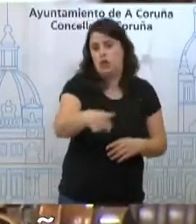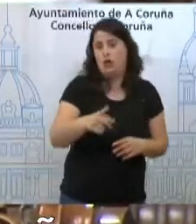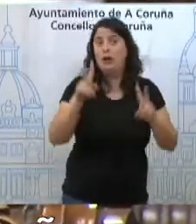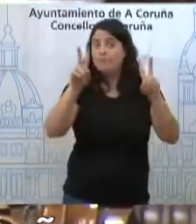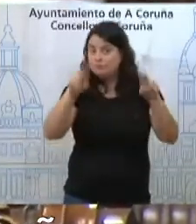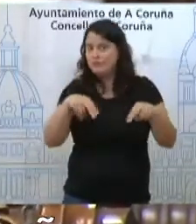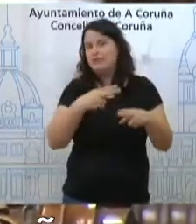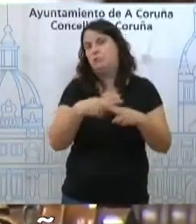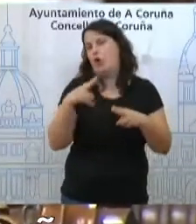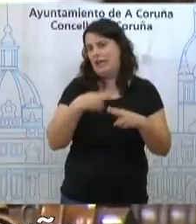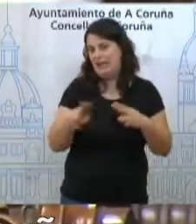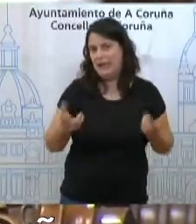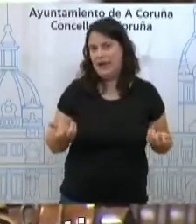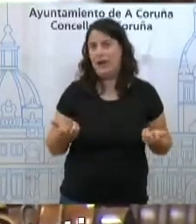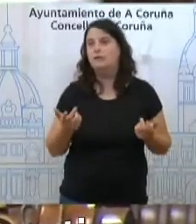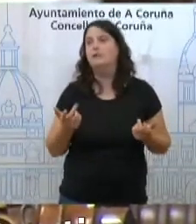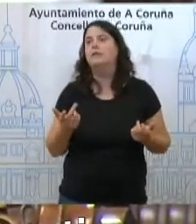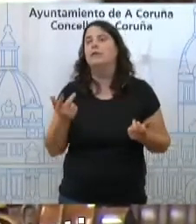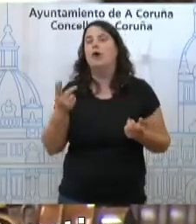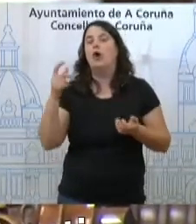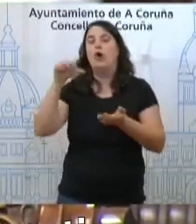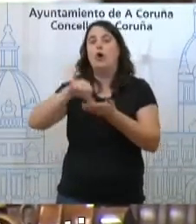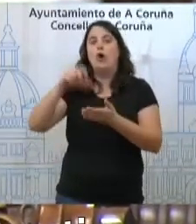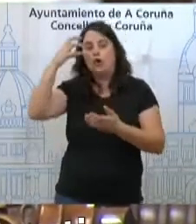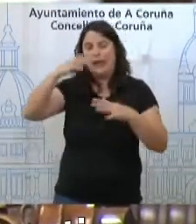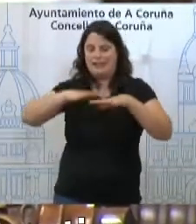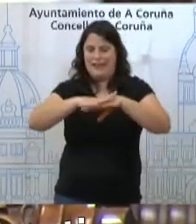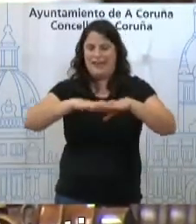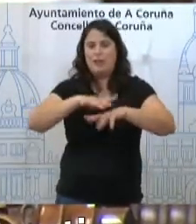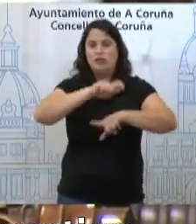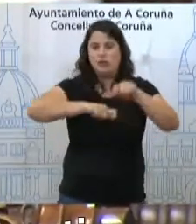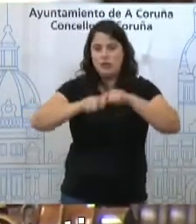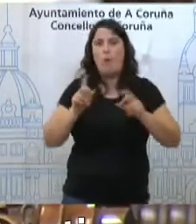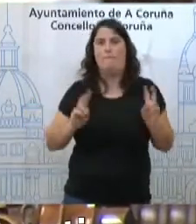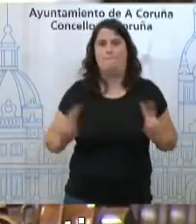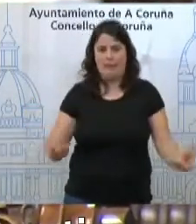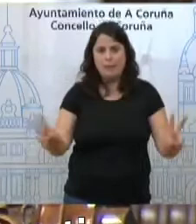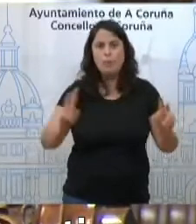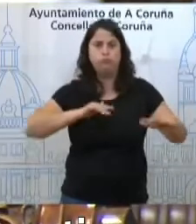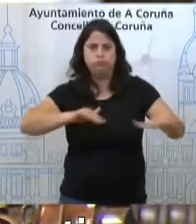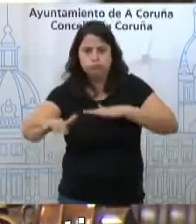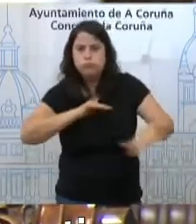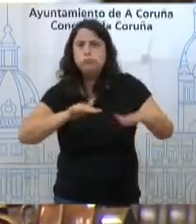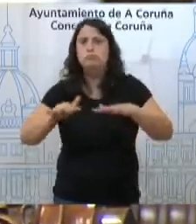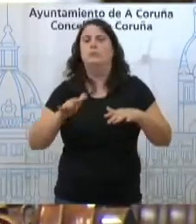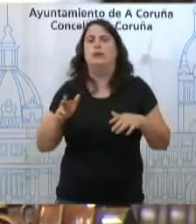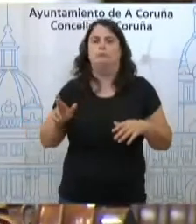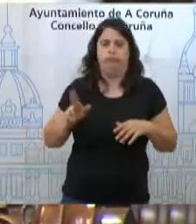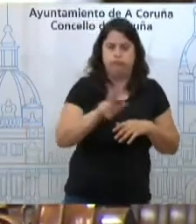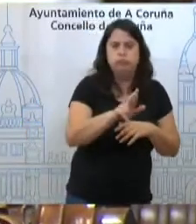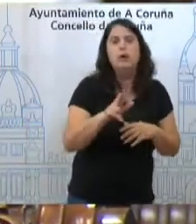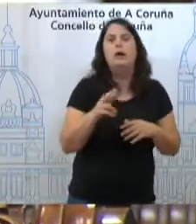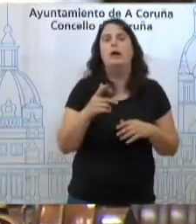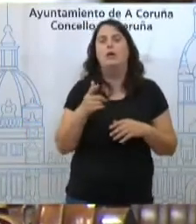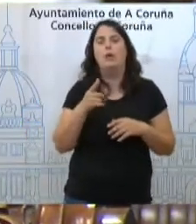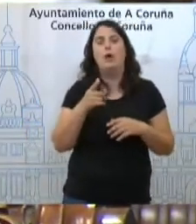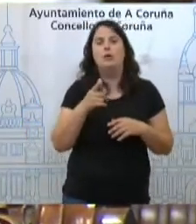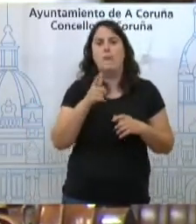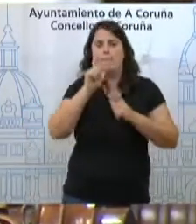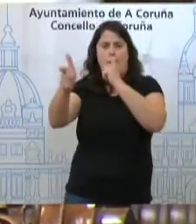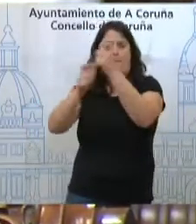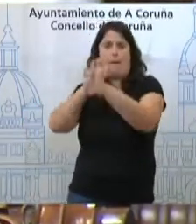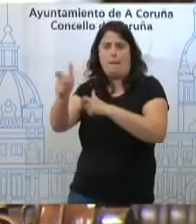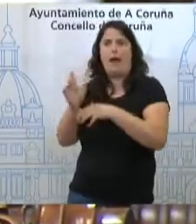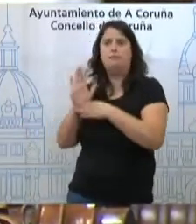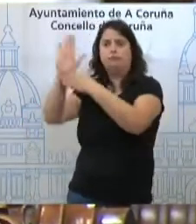que hai que felicitarse que a Coruña teña un tecido social vivo, activo e reactivo que eleve as súas demandas